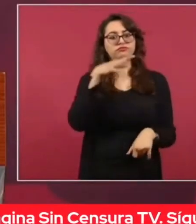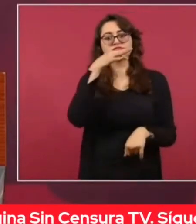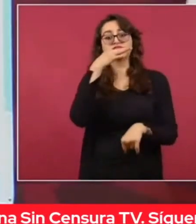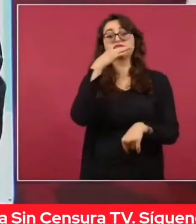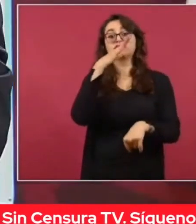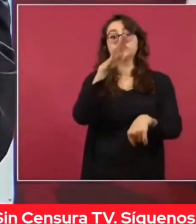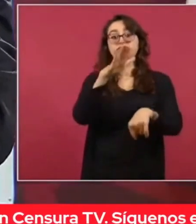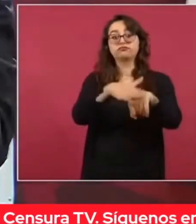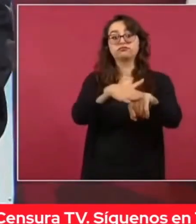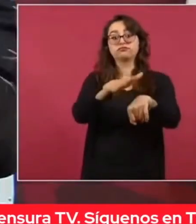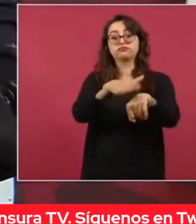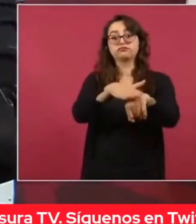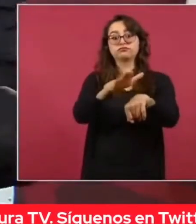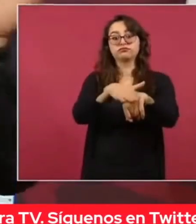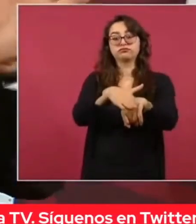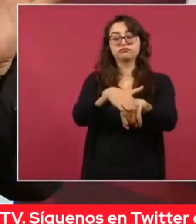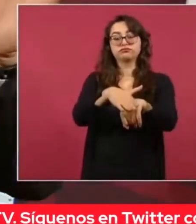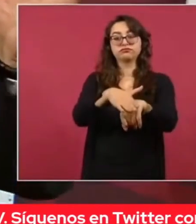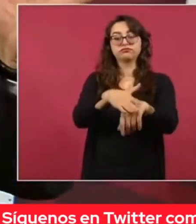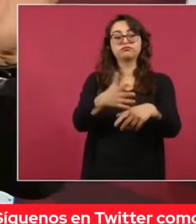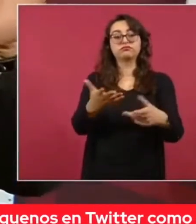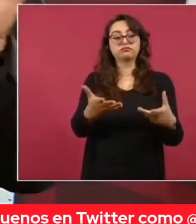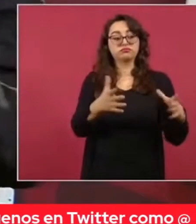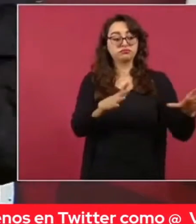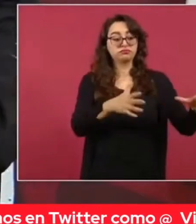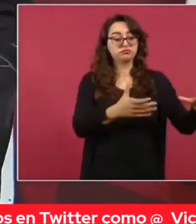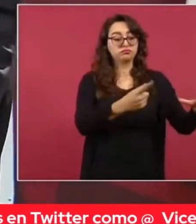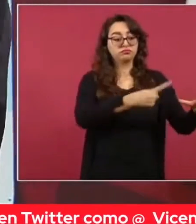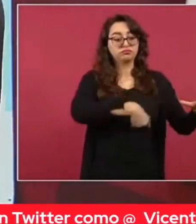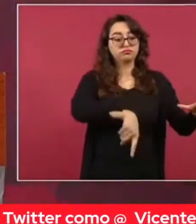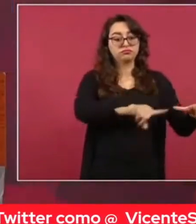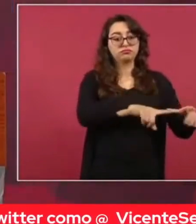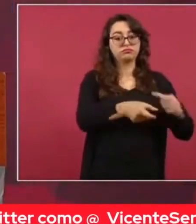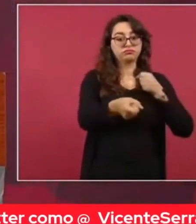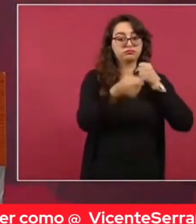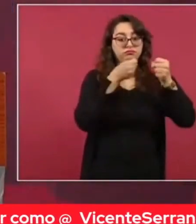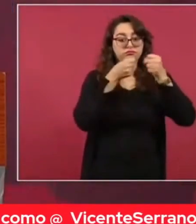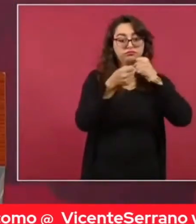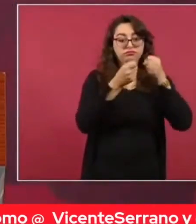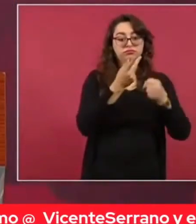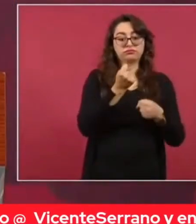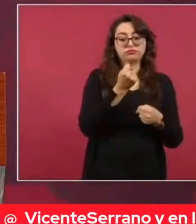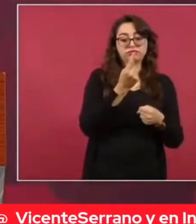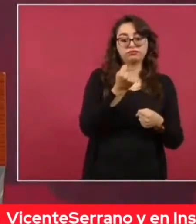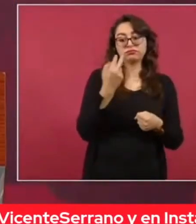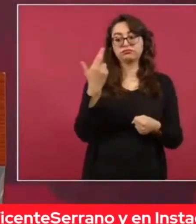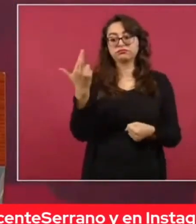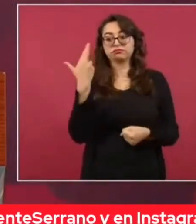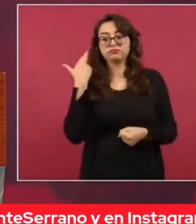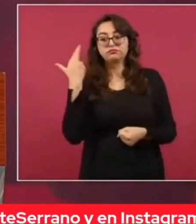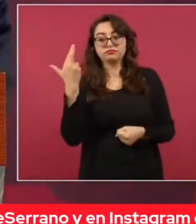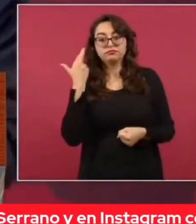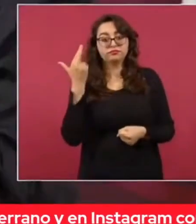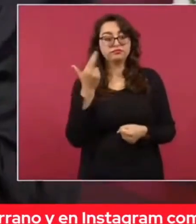porque los medios de información están también completamente